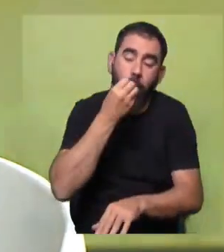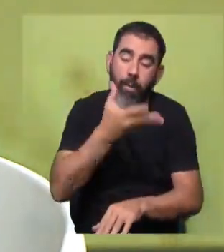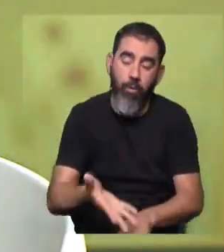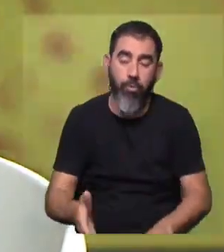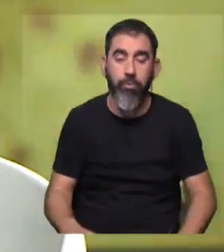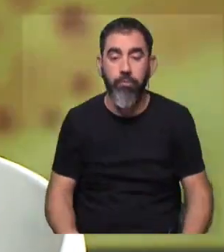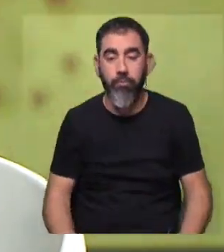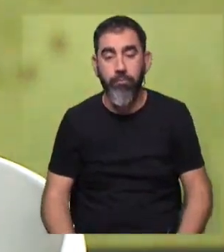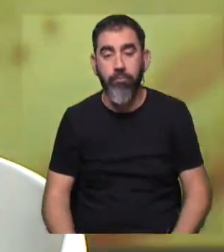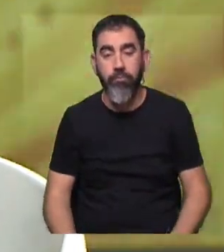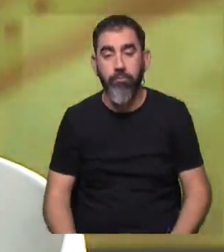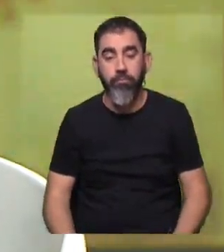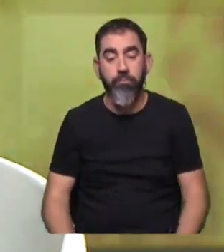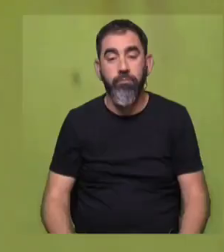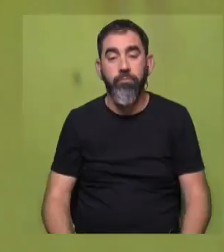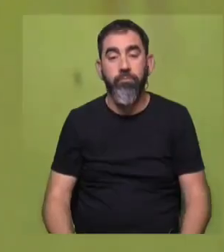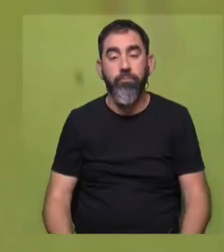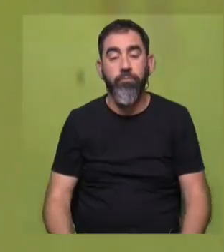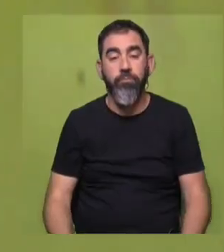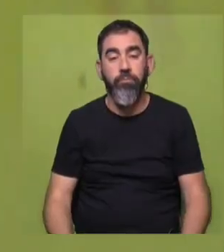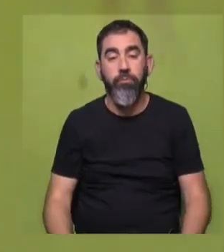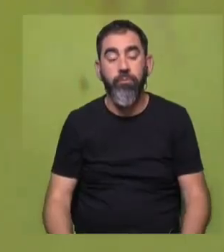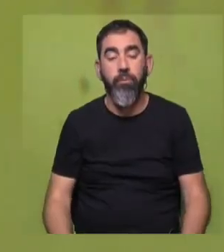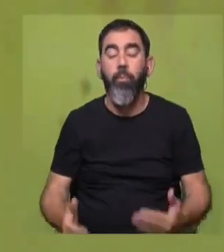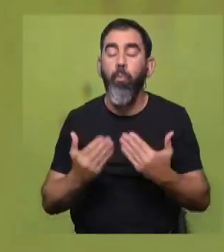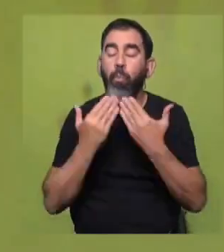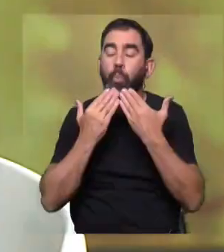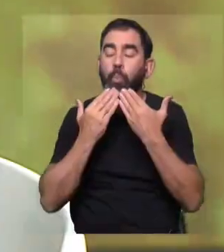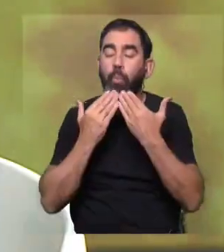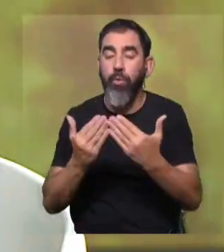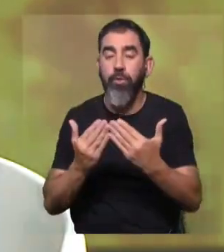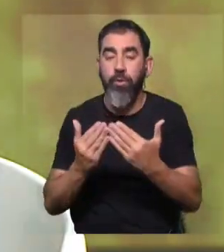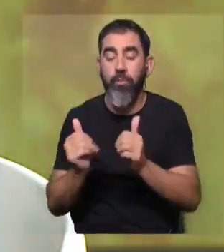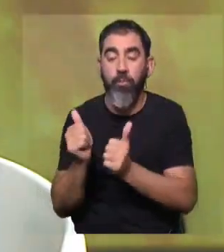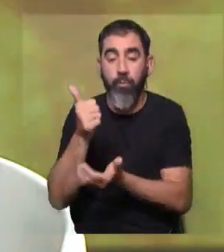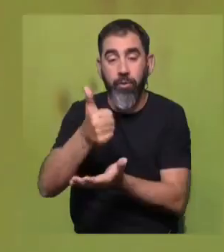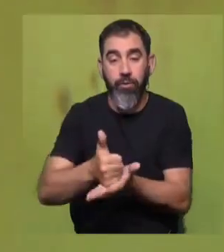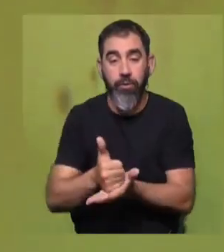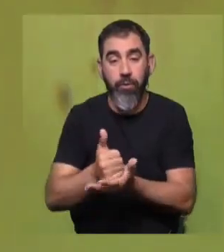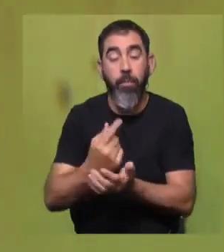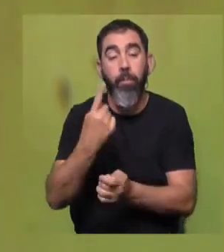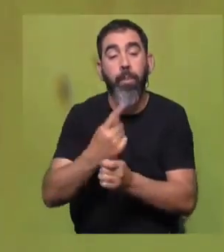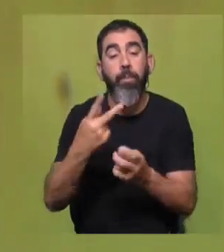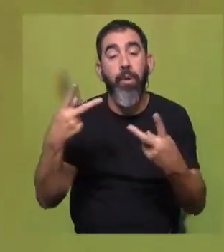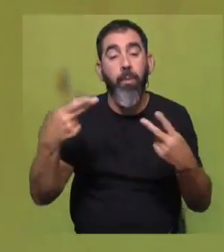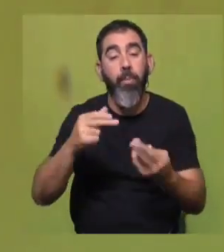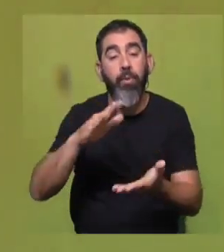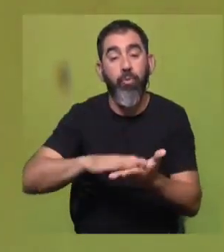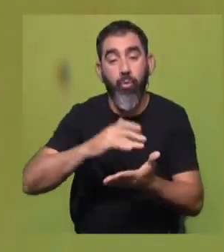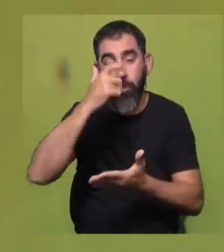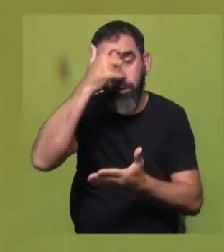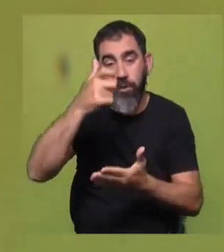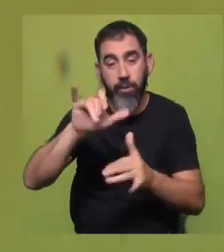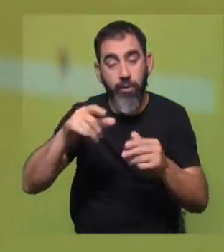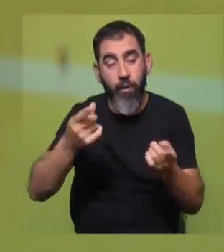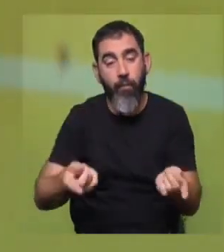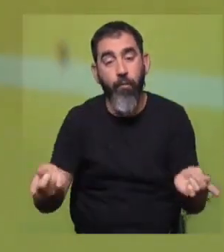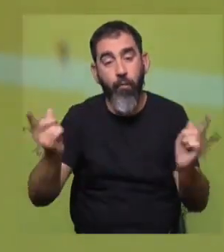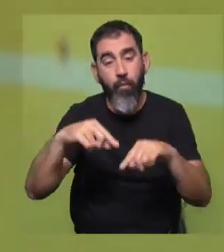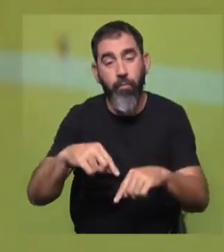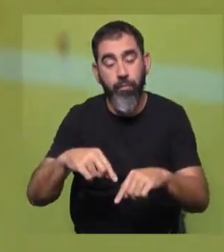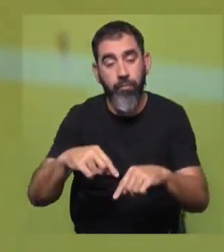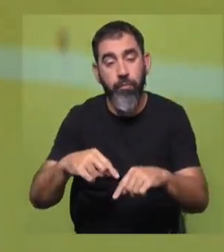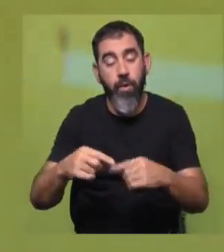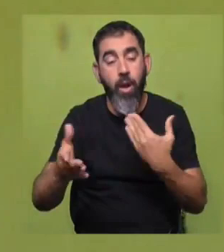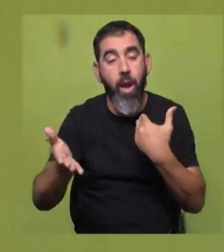seguramente el pronóstico va ser mucho mejor. Carolina Rabin, muchísimas gracias por acompañarnos. Primera pausa en Sobreciencia. la vuelta